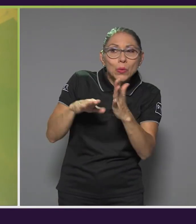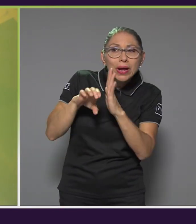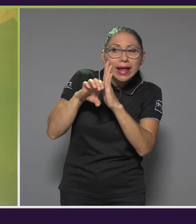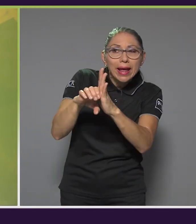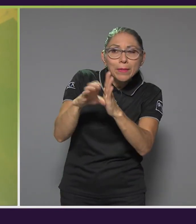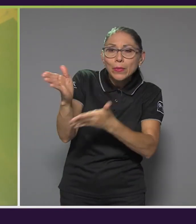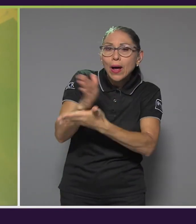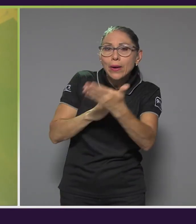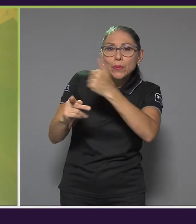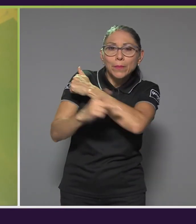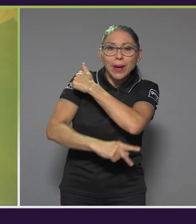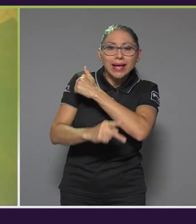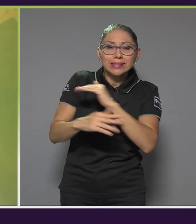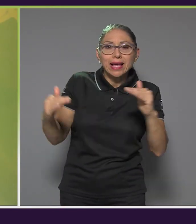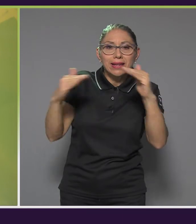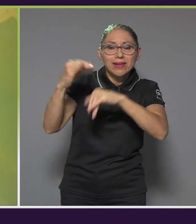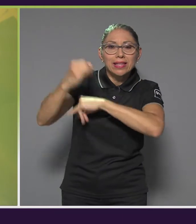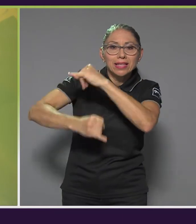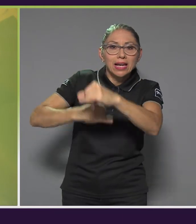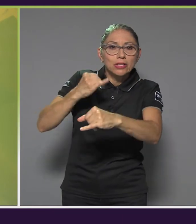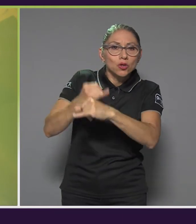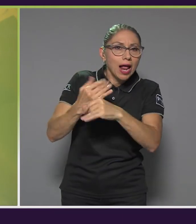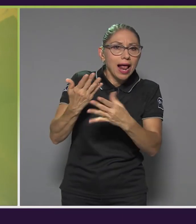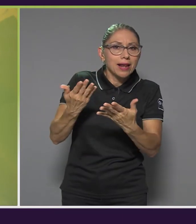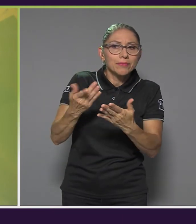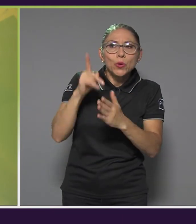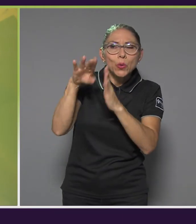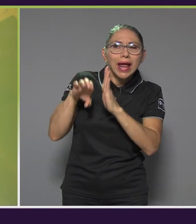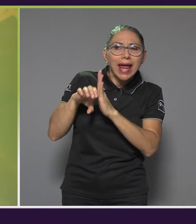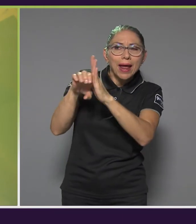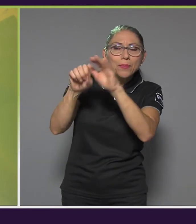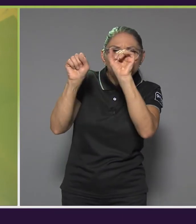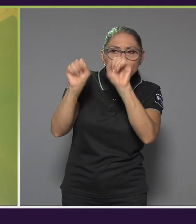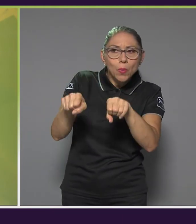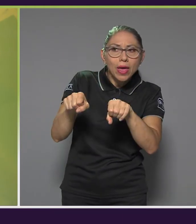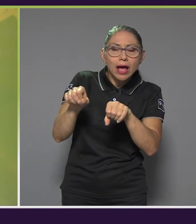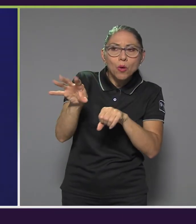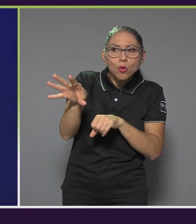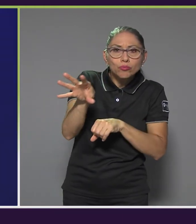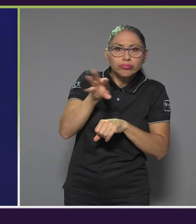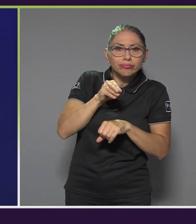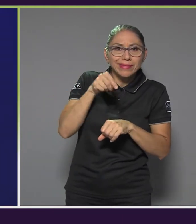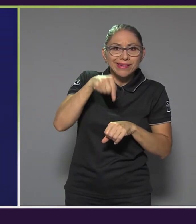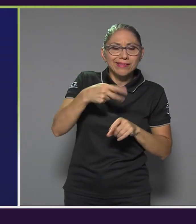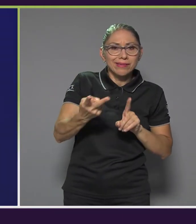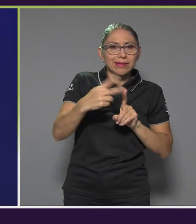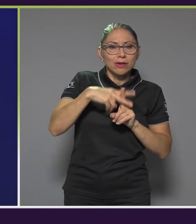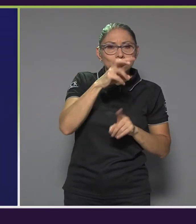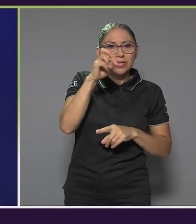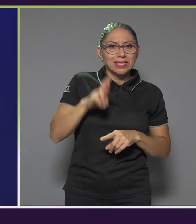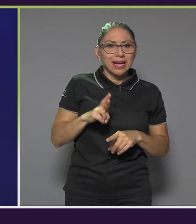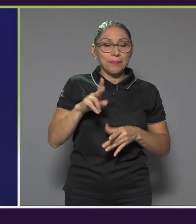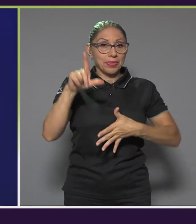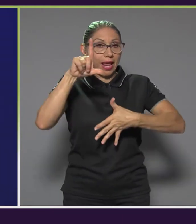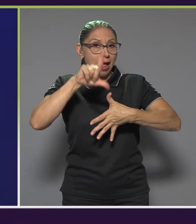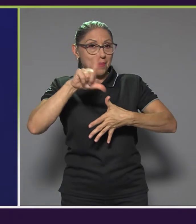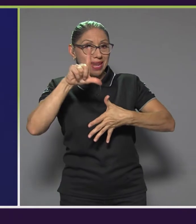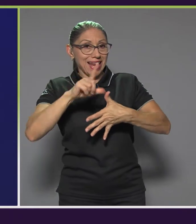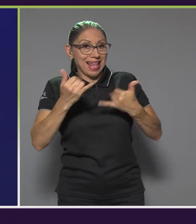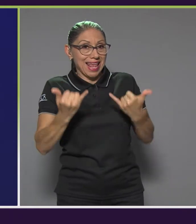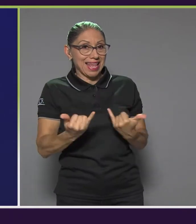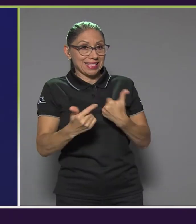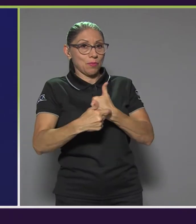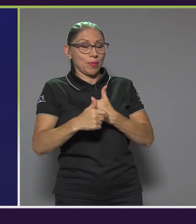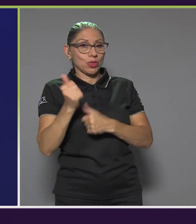internacional o varios, ¿verdad? Que puedan también apoyar estos procesos. A nivel de la región de América Latina, en este momento hay 15